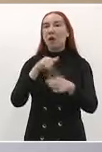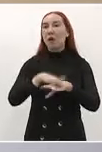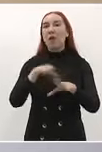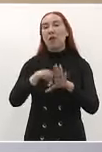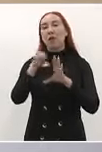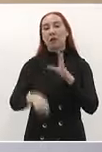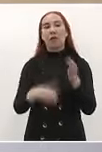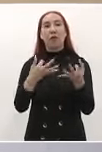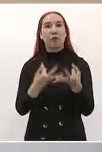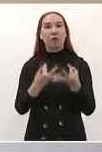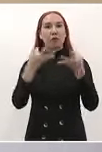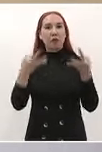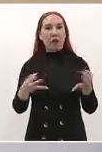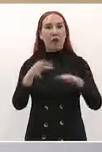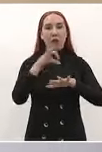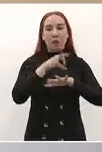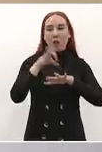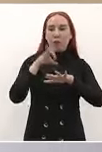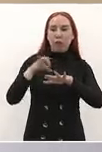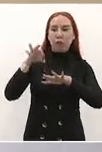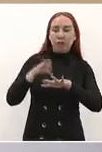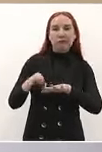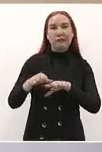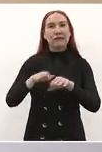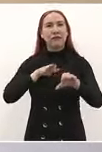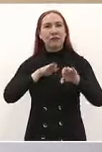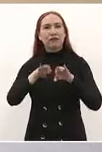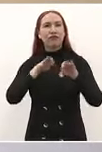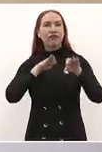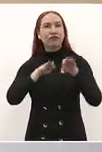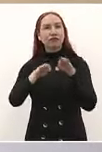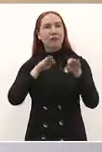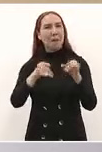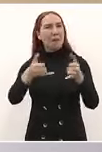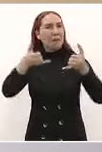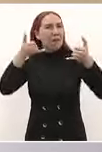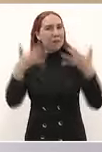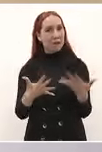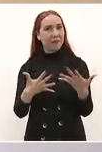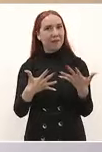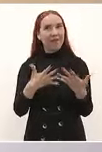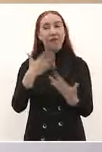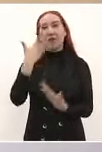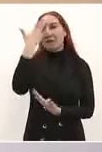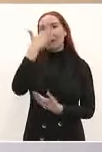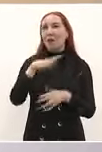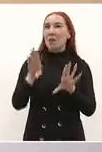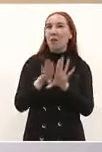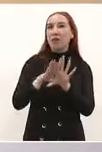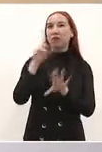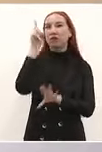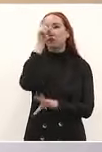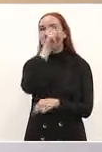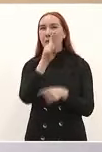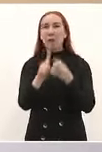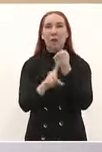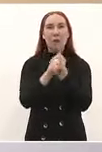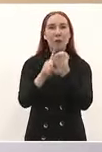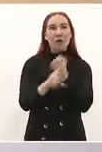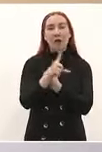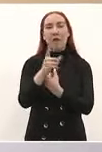sobrevivir. Y entre muchas otras injusticias, en nuestro Estado había familias sin acceso a la salud